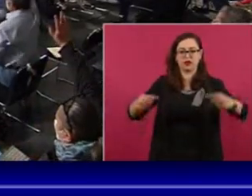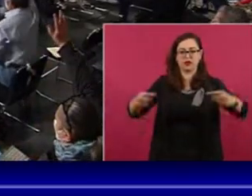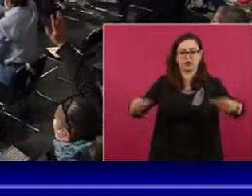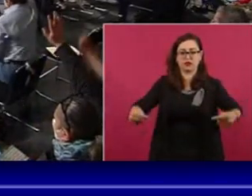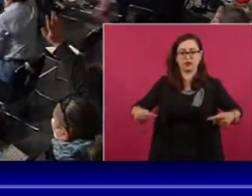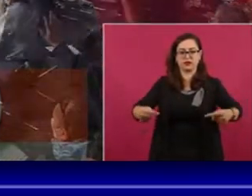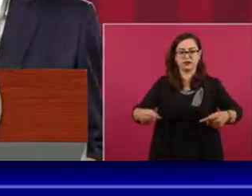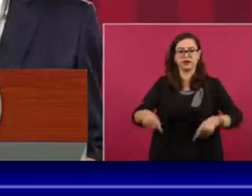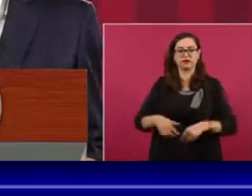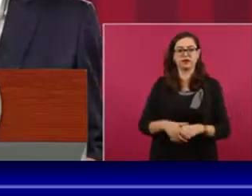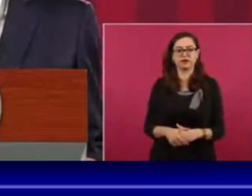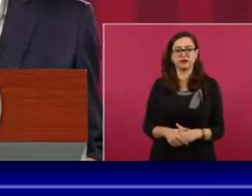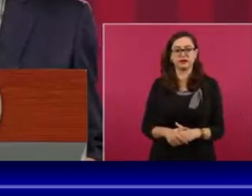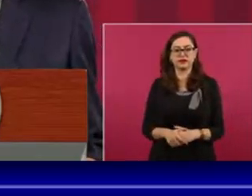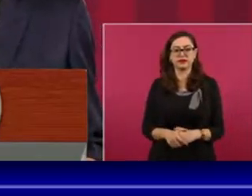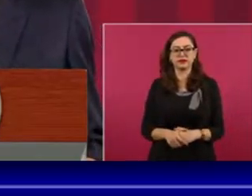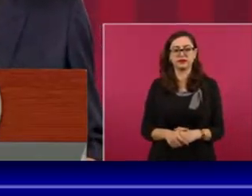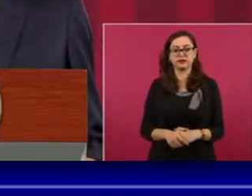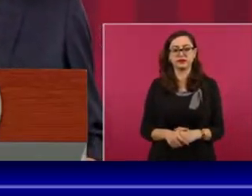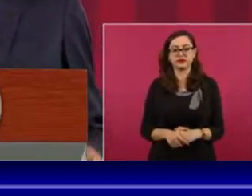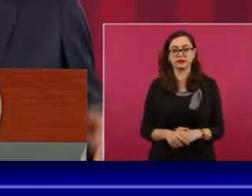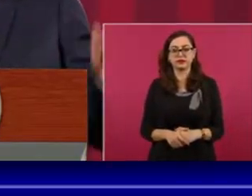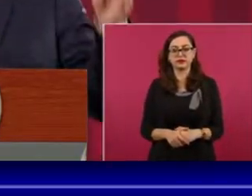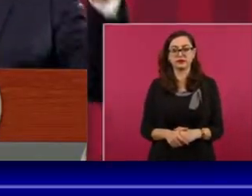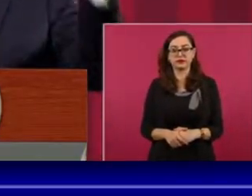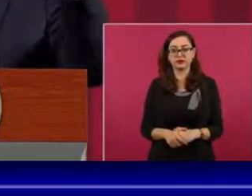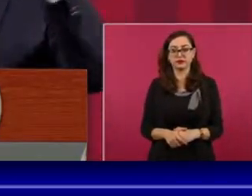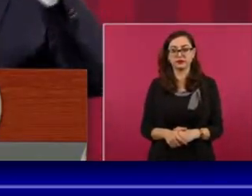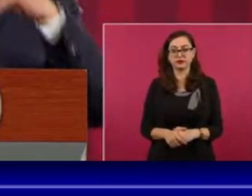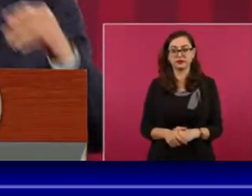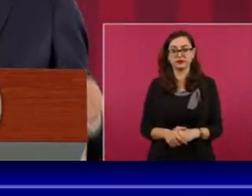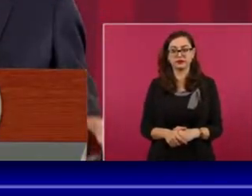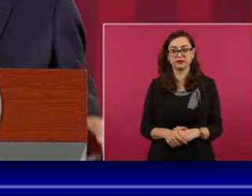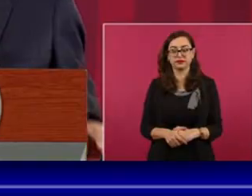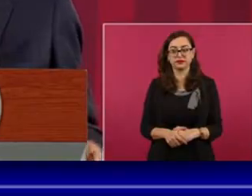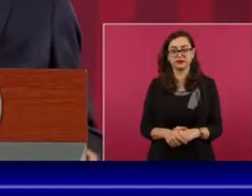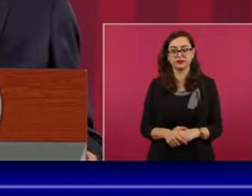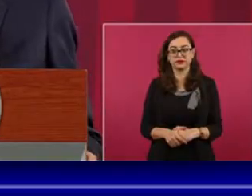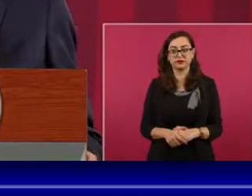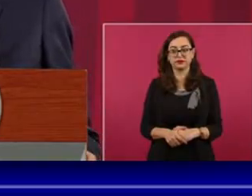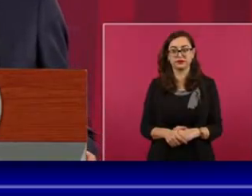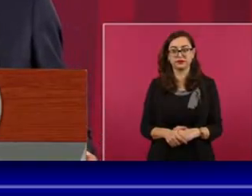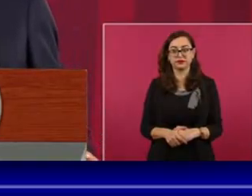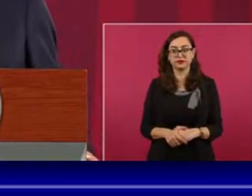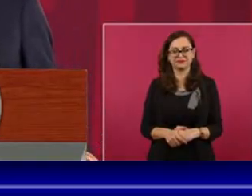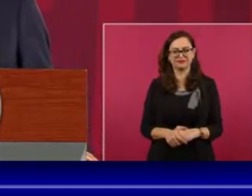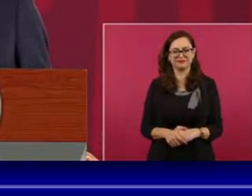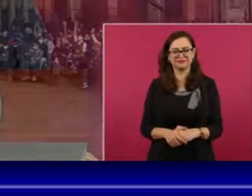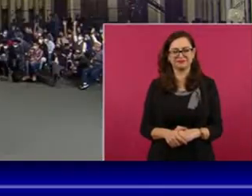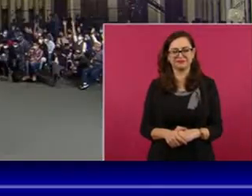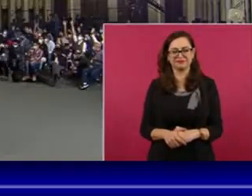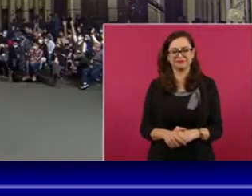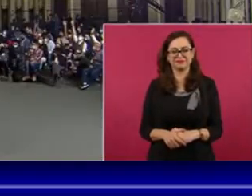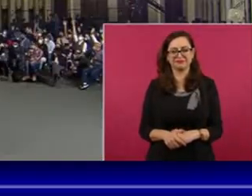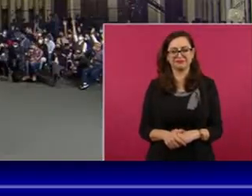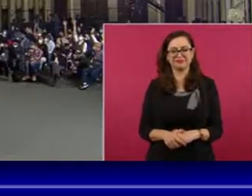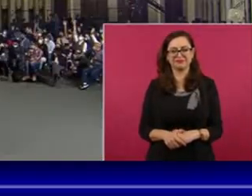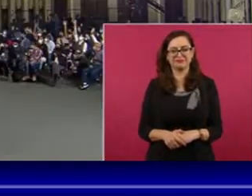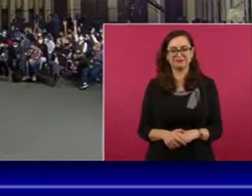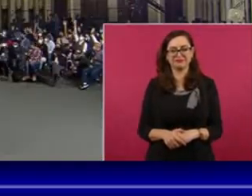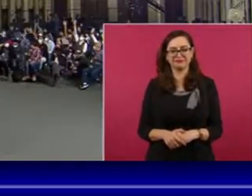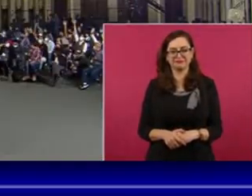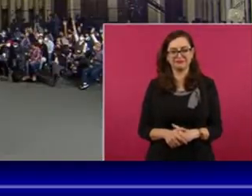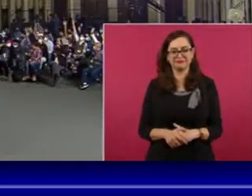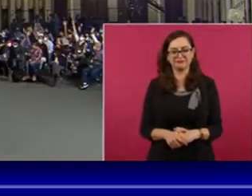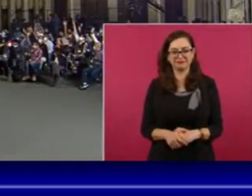imagínate trabajar toda tu vida y que no te llegue tu pago completo y que fue una reforma de los